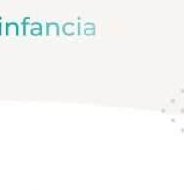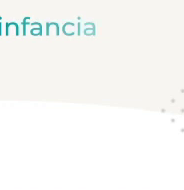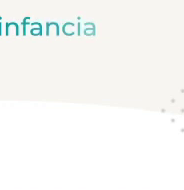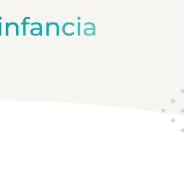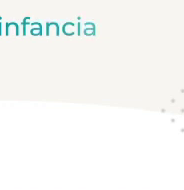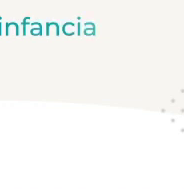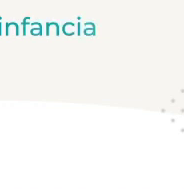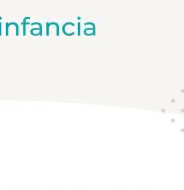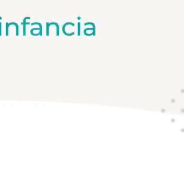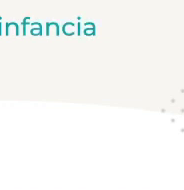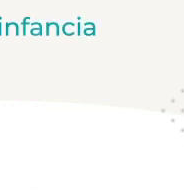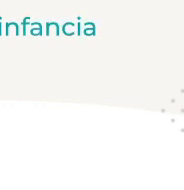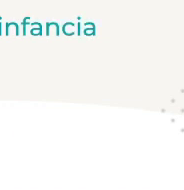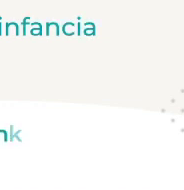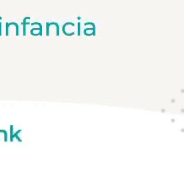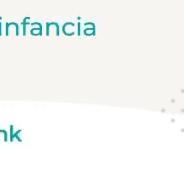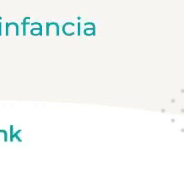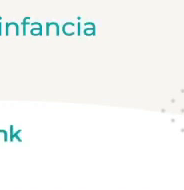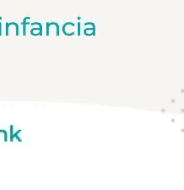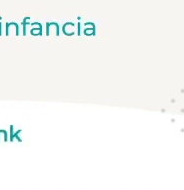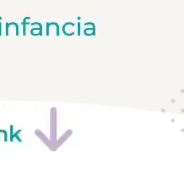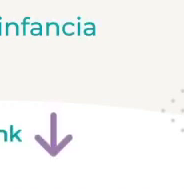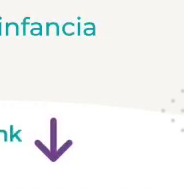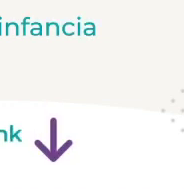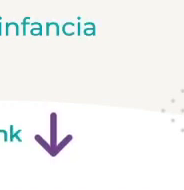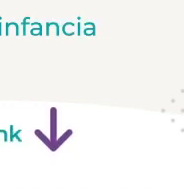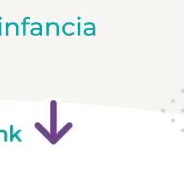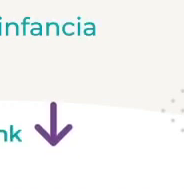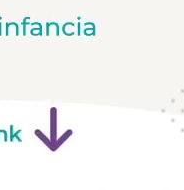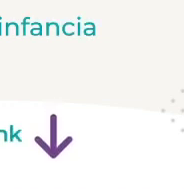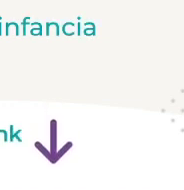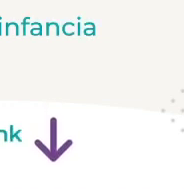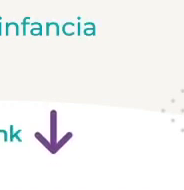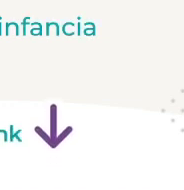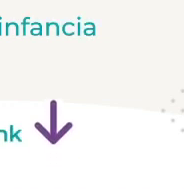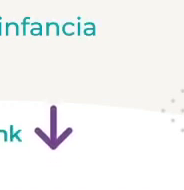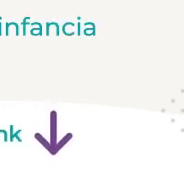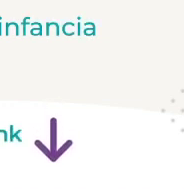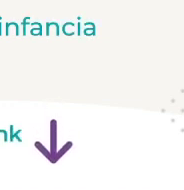Para ver este video, encuentra el link aquí abajo en la descripción.